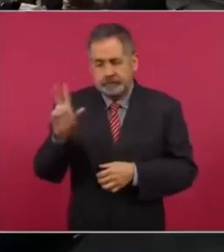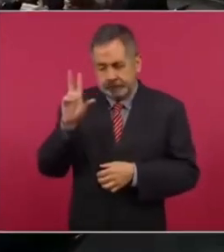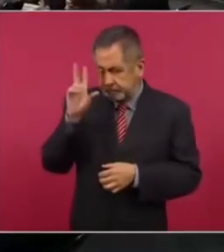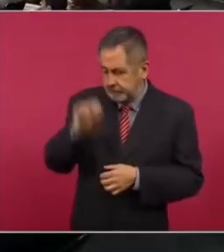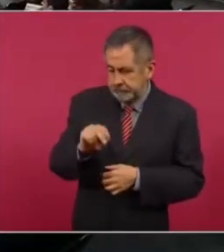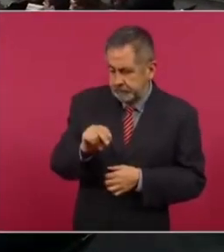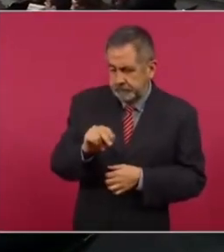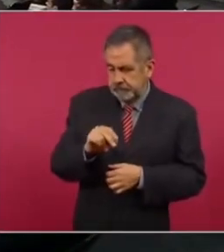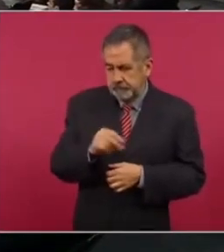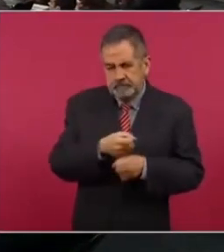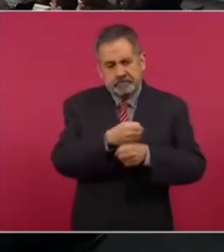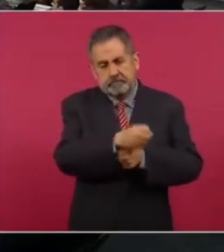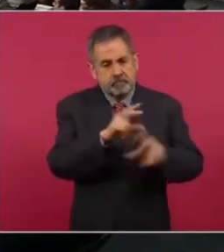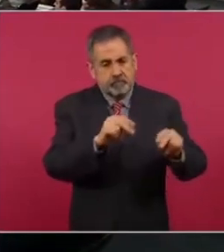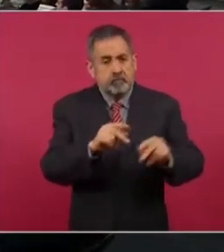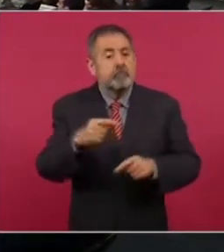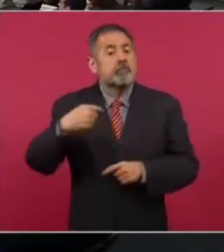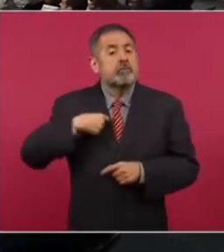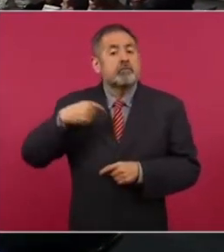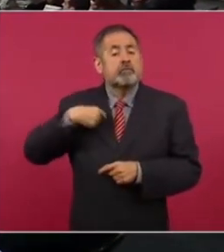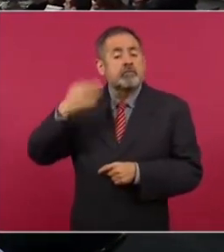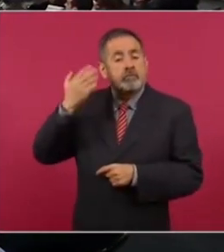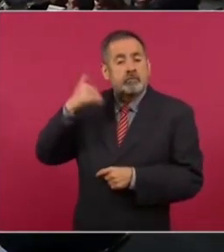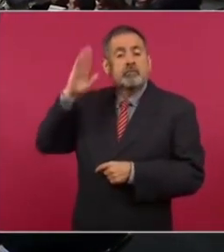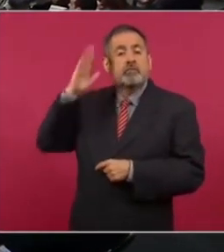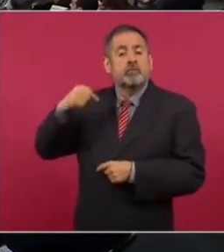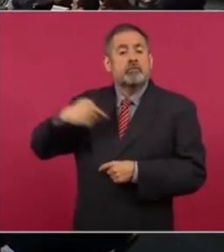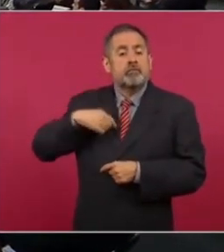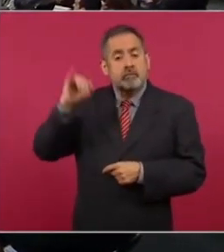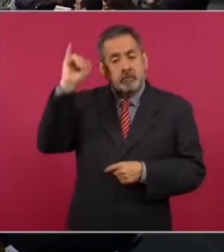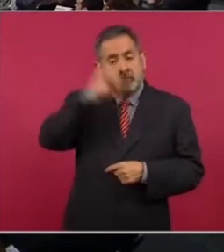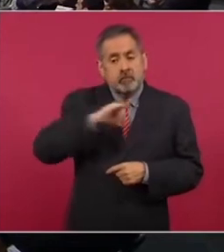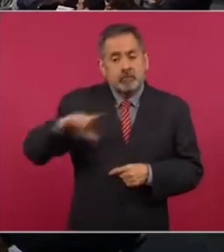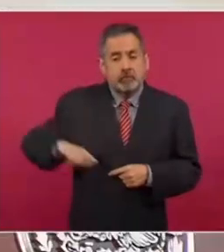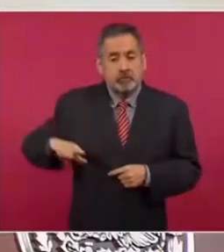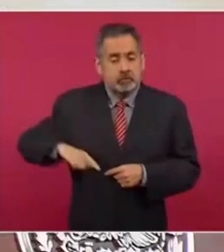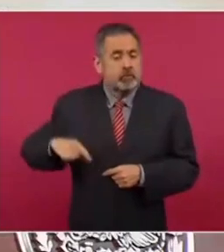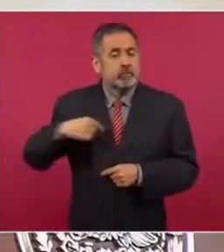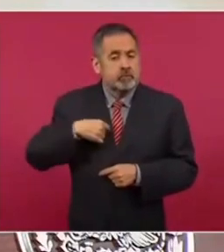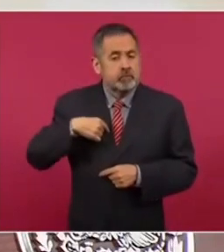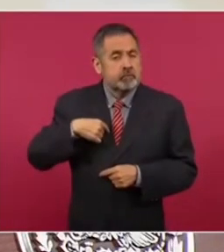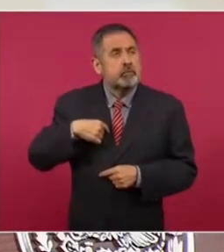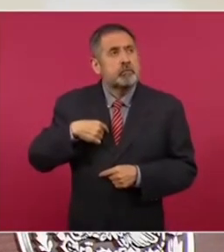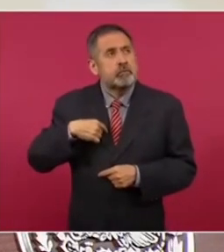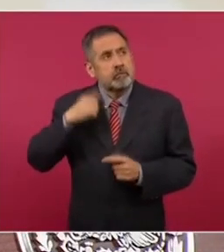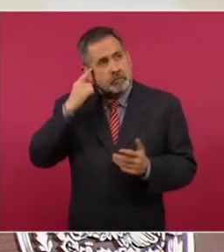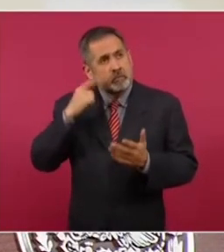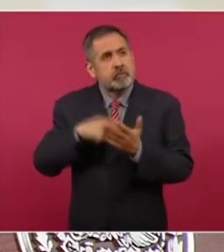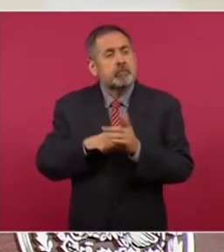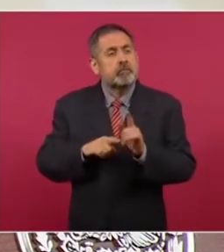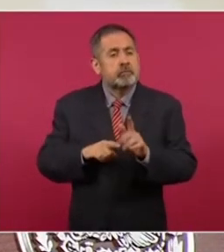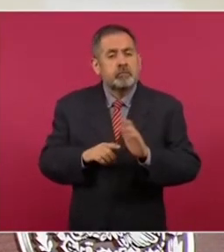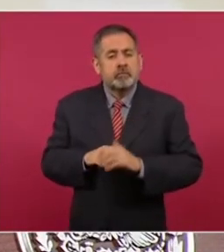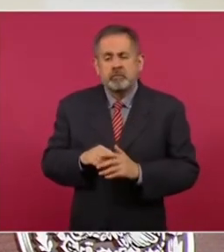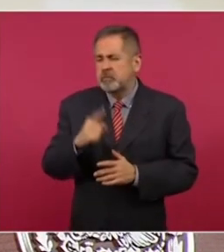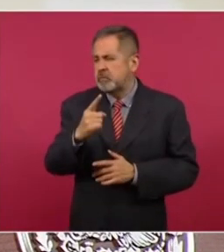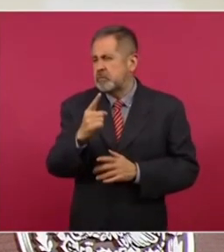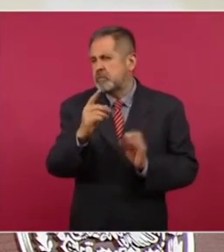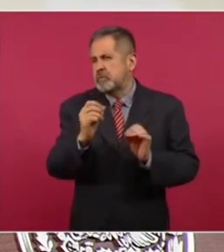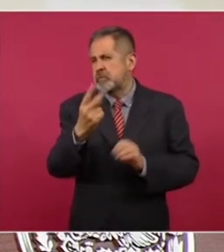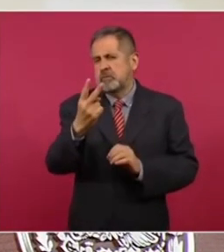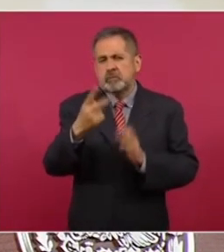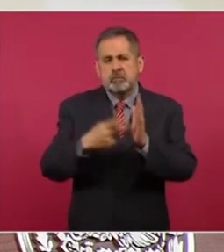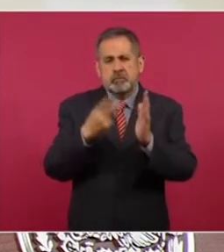cuando yo fui jefe de gobierno creo que en una o dos